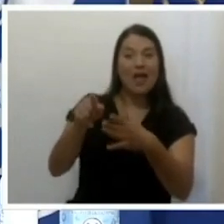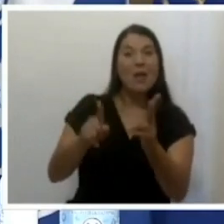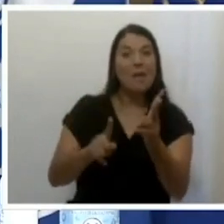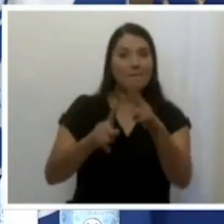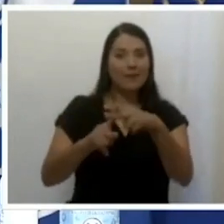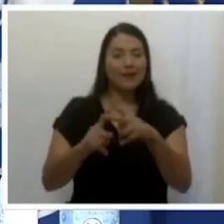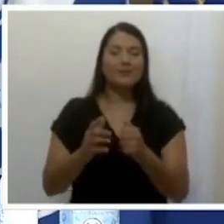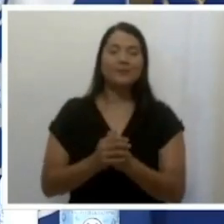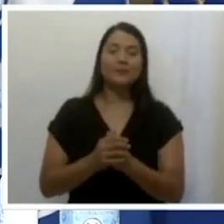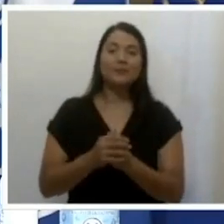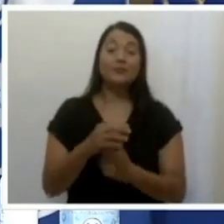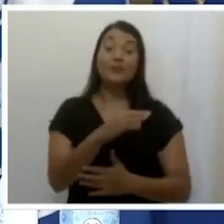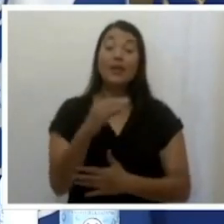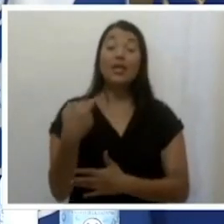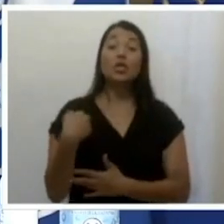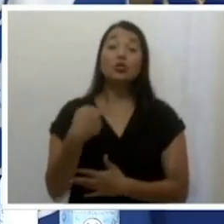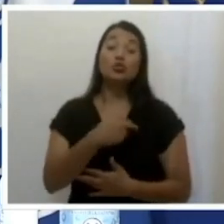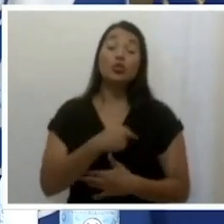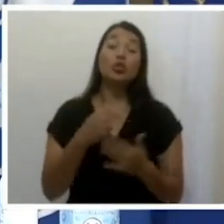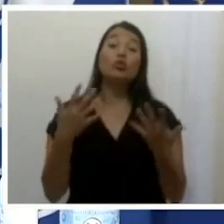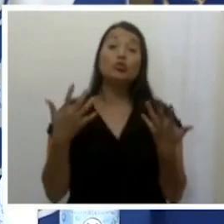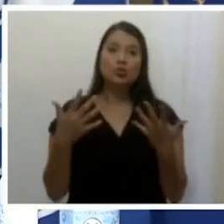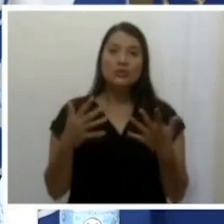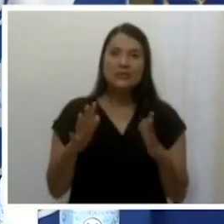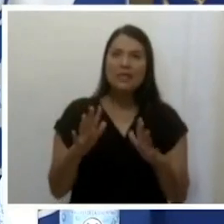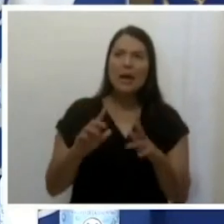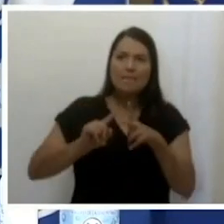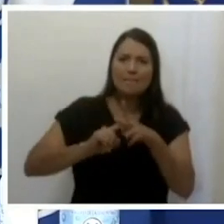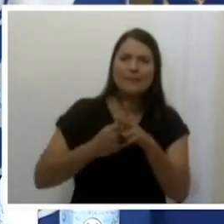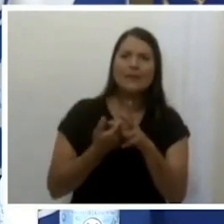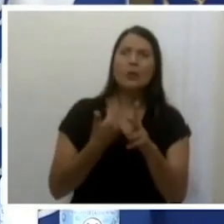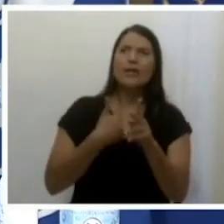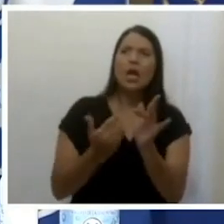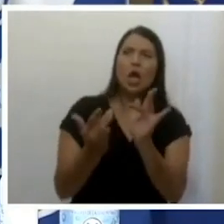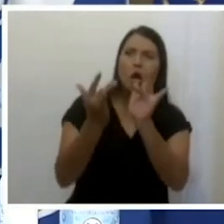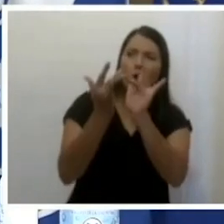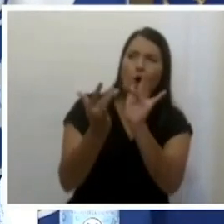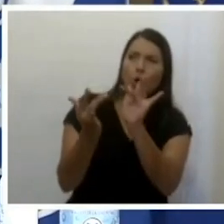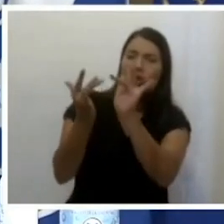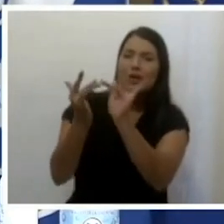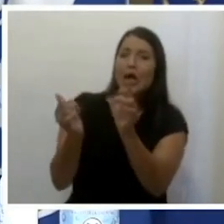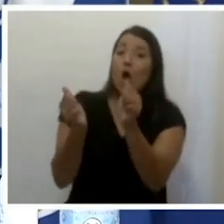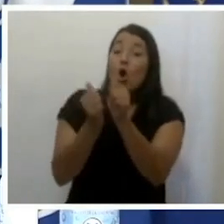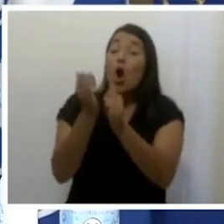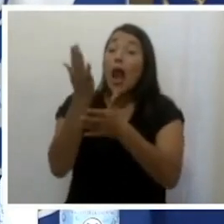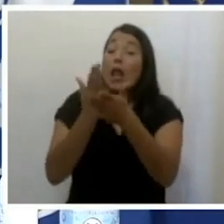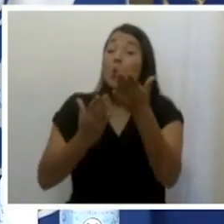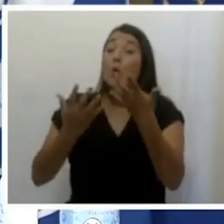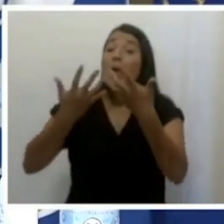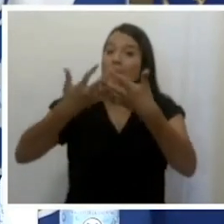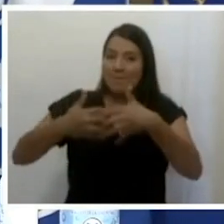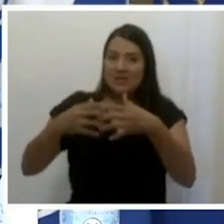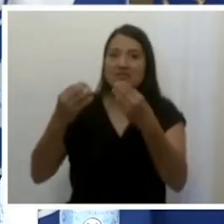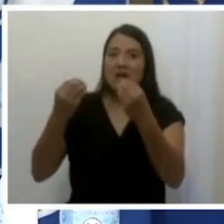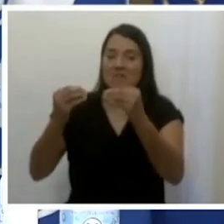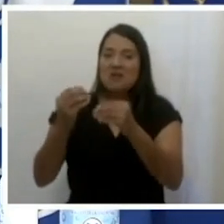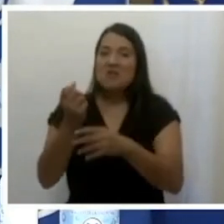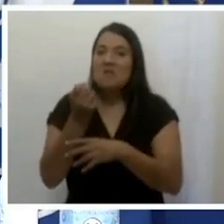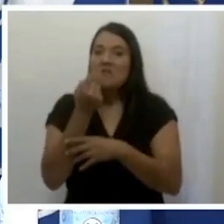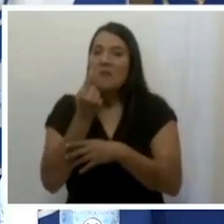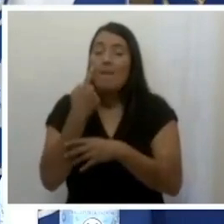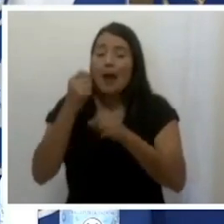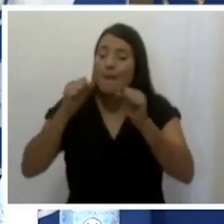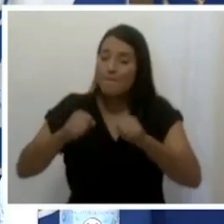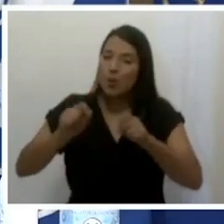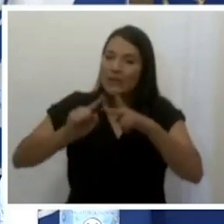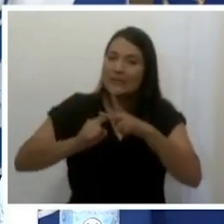comenzado a acercarnos a algunas empresas farmacéuticas para iniciar un diálogo